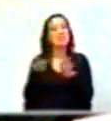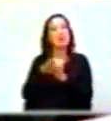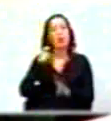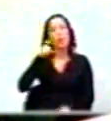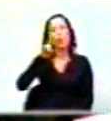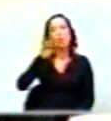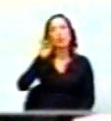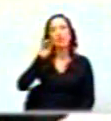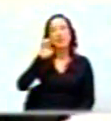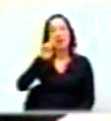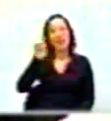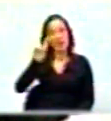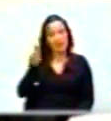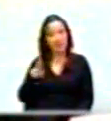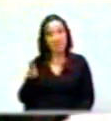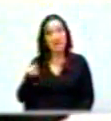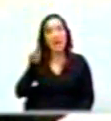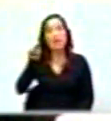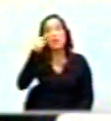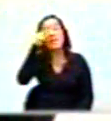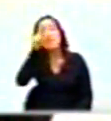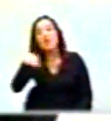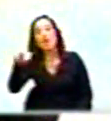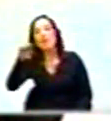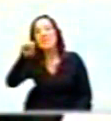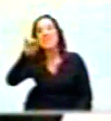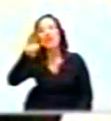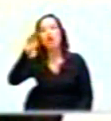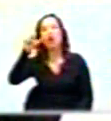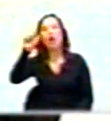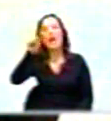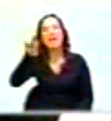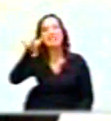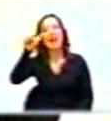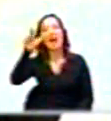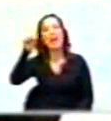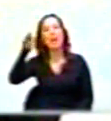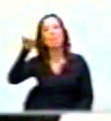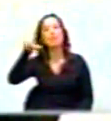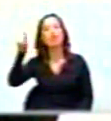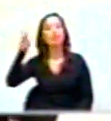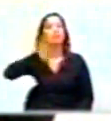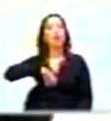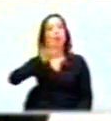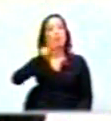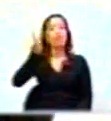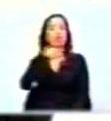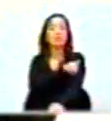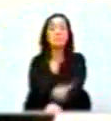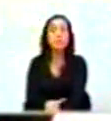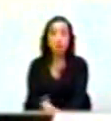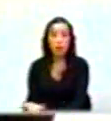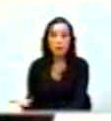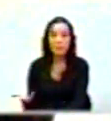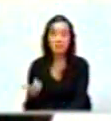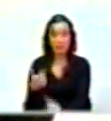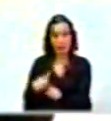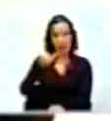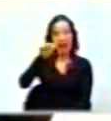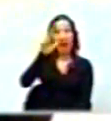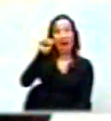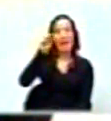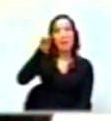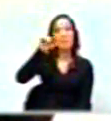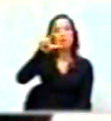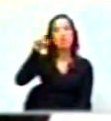donde a su hijo, Nicolás Jaramillo, se benefició con 42 millones. Pero Jaramillo Botero